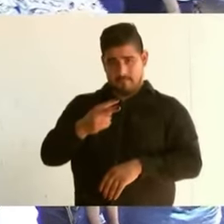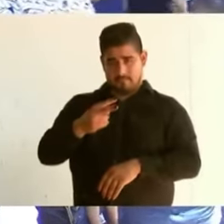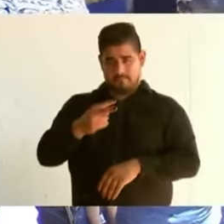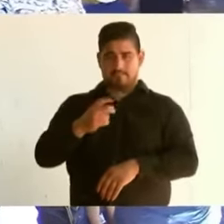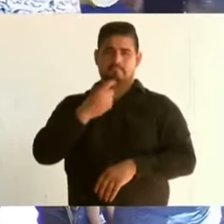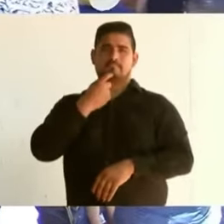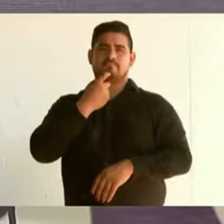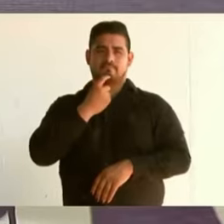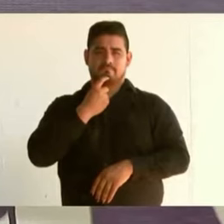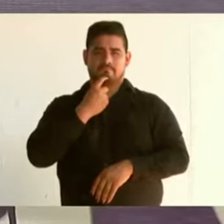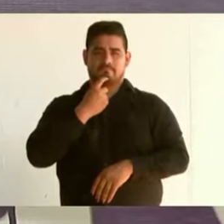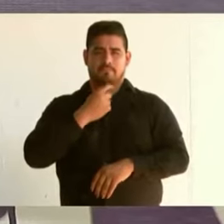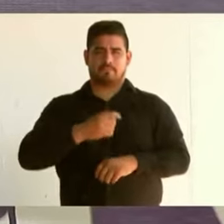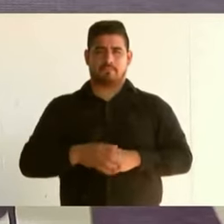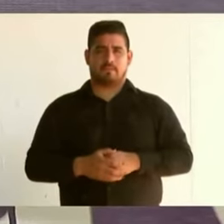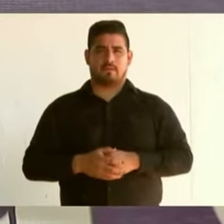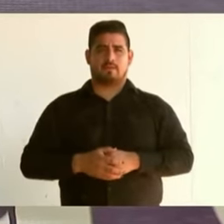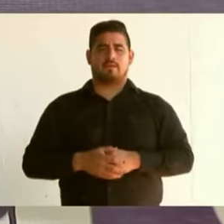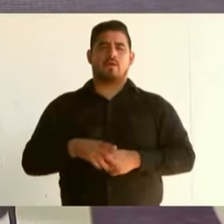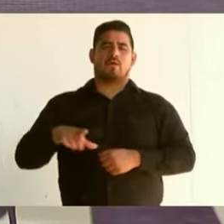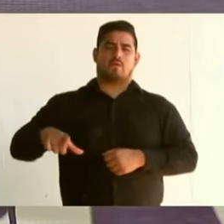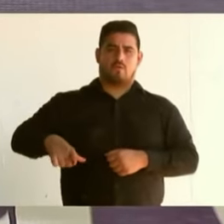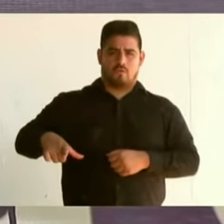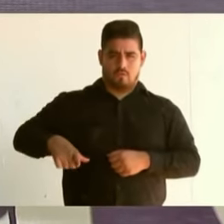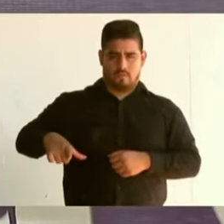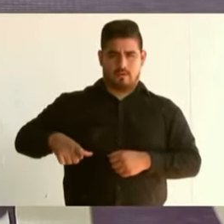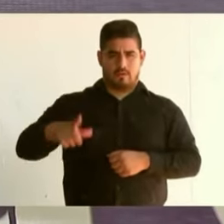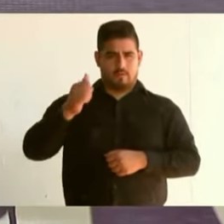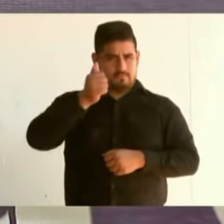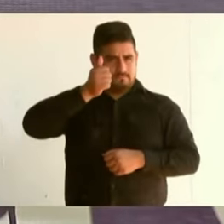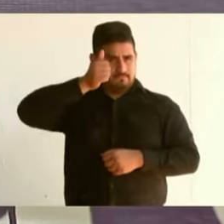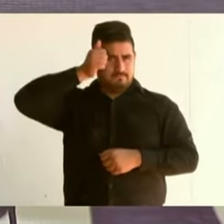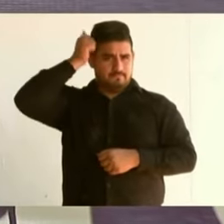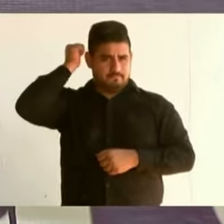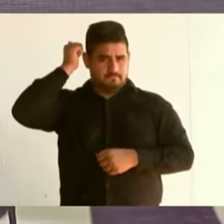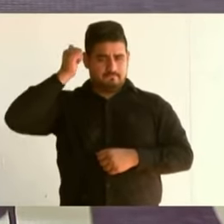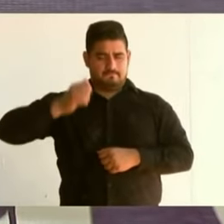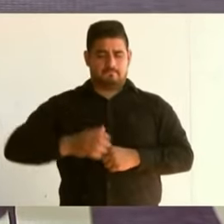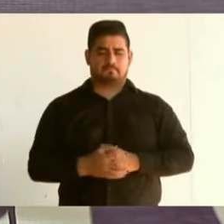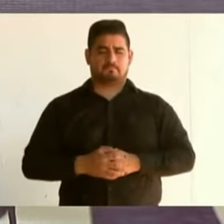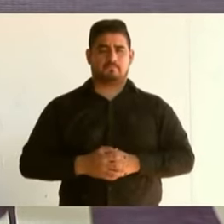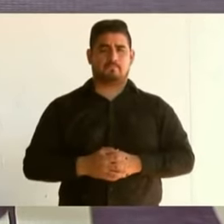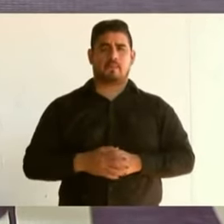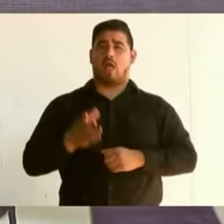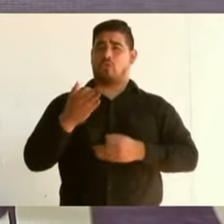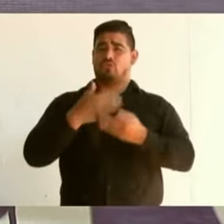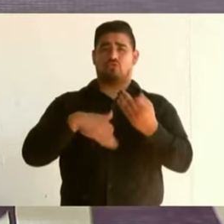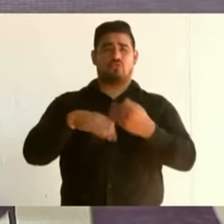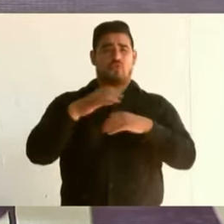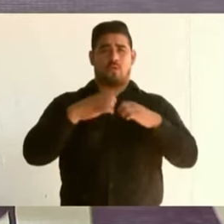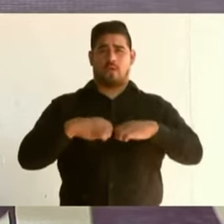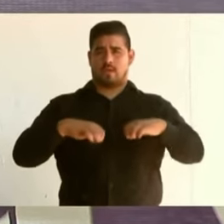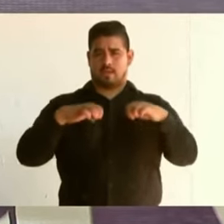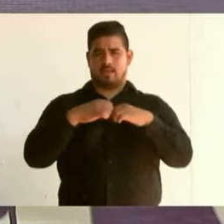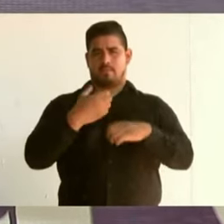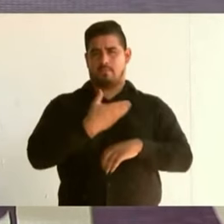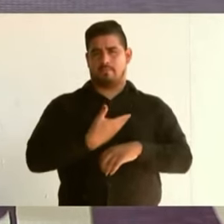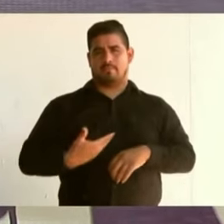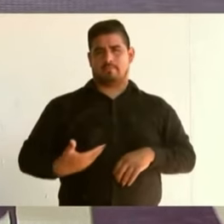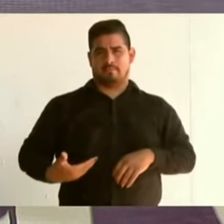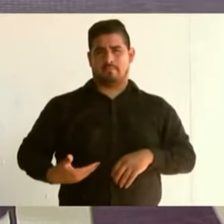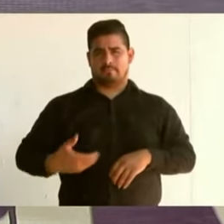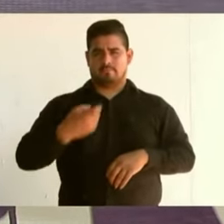Manuel López Obrador, al gobernador Alfonso Durazo, al equipo del presidente